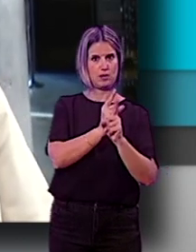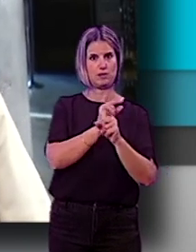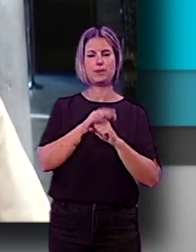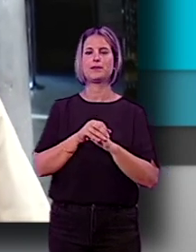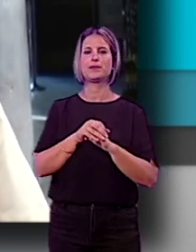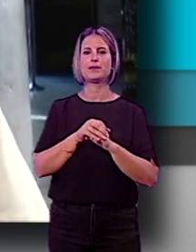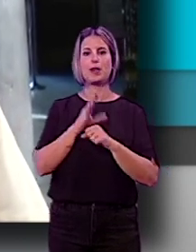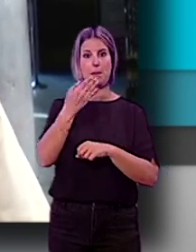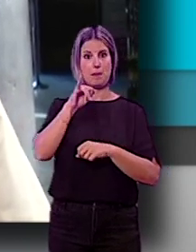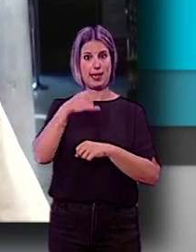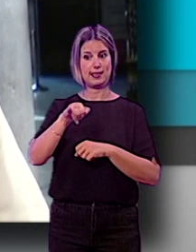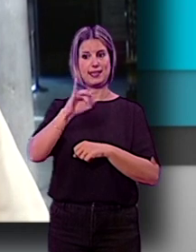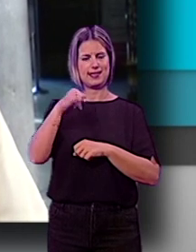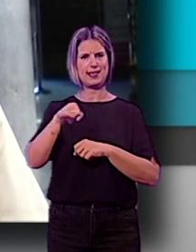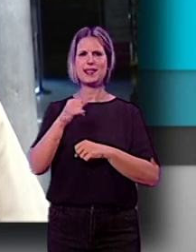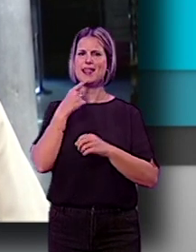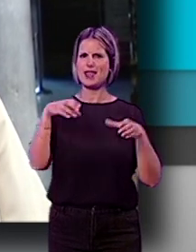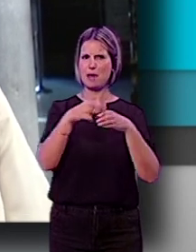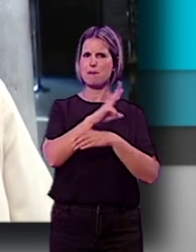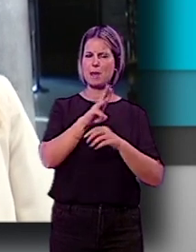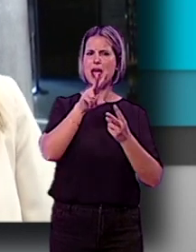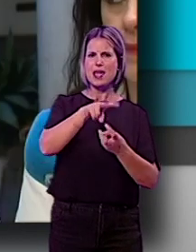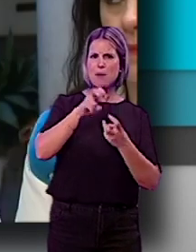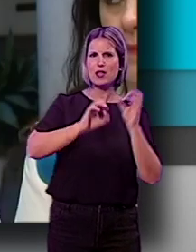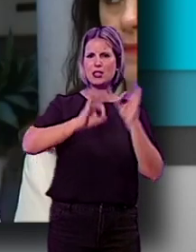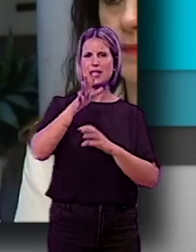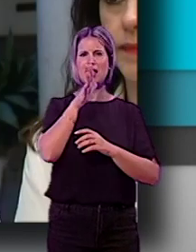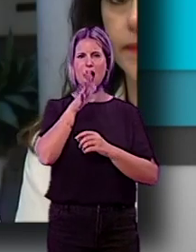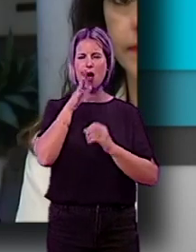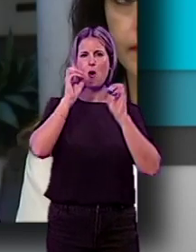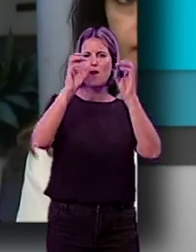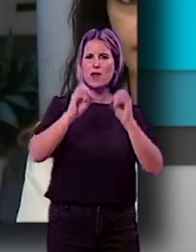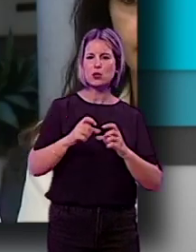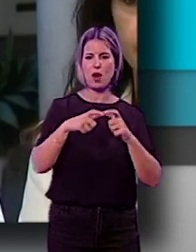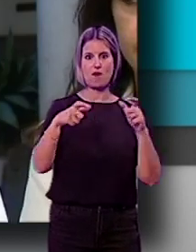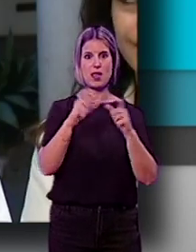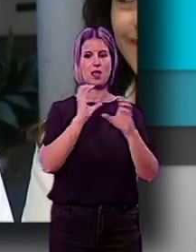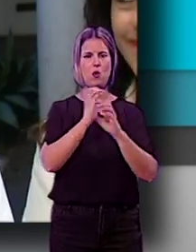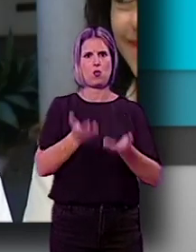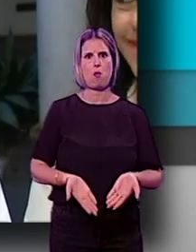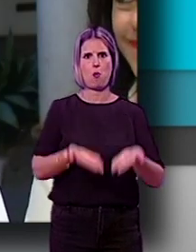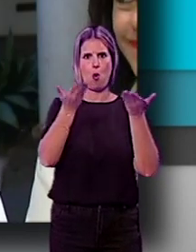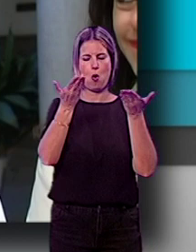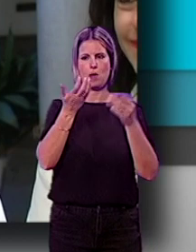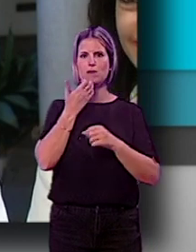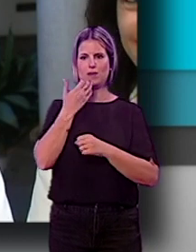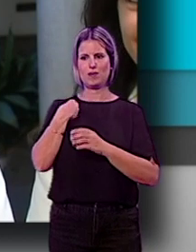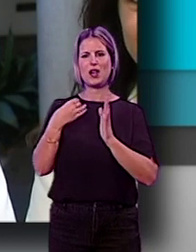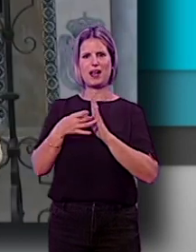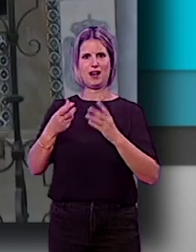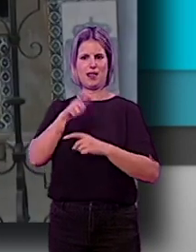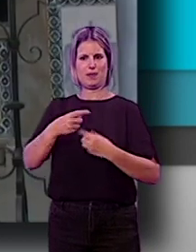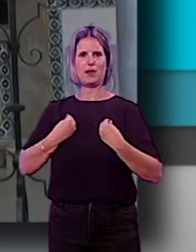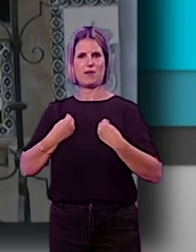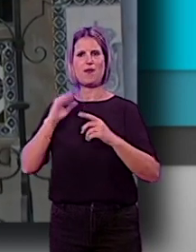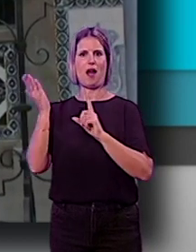Sánchez ha destacado que el PP ha incrementado los impuestos y tasas del agua, la basura o el billete de autobús, entre otros, que afectan a la calidad de vida de